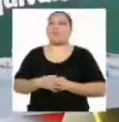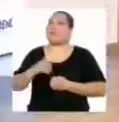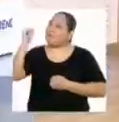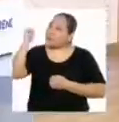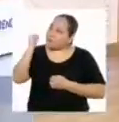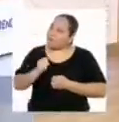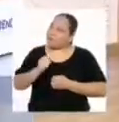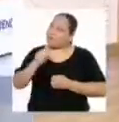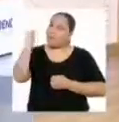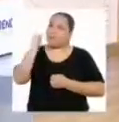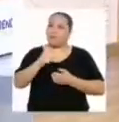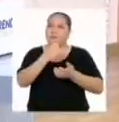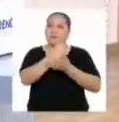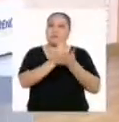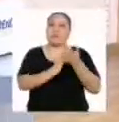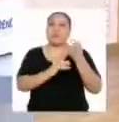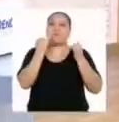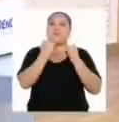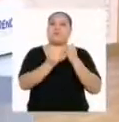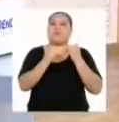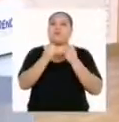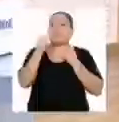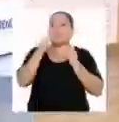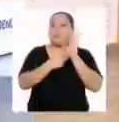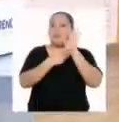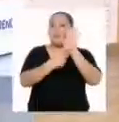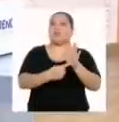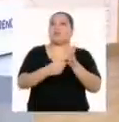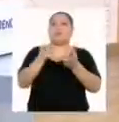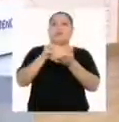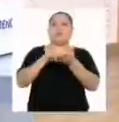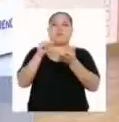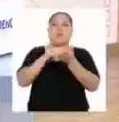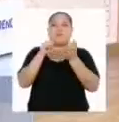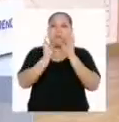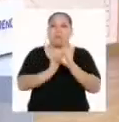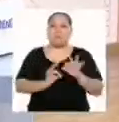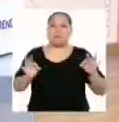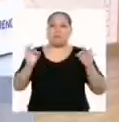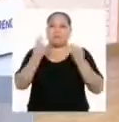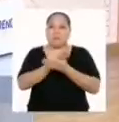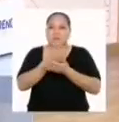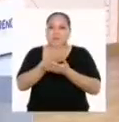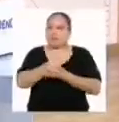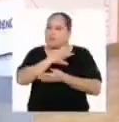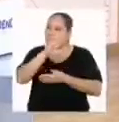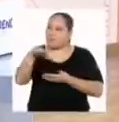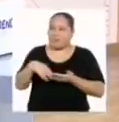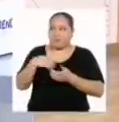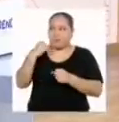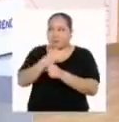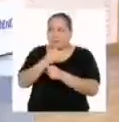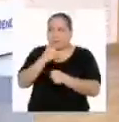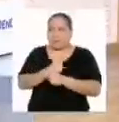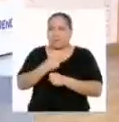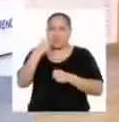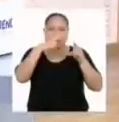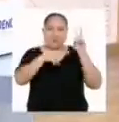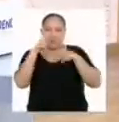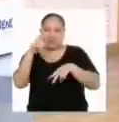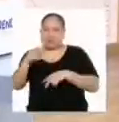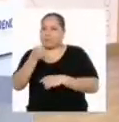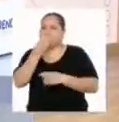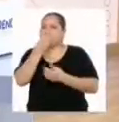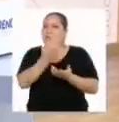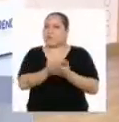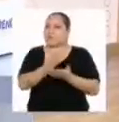¡Claro! En esta fase final se da lo más importante. Es la confirmación de todo lo que hemos trabajado. Veremos si hicimos un